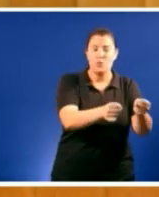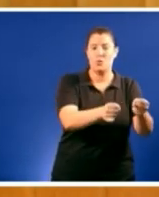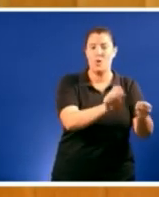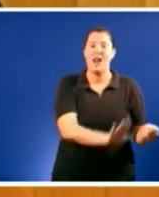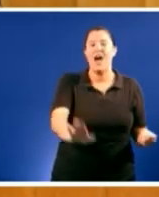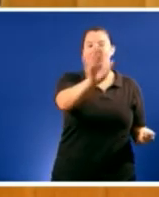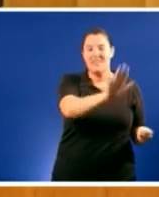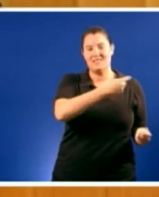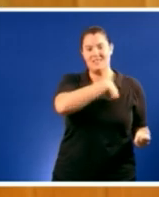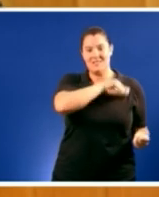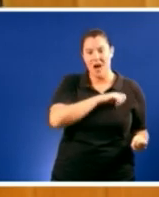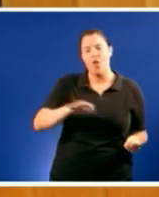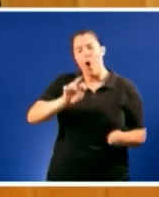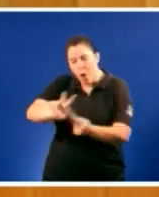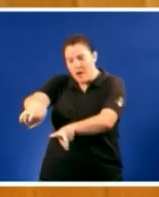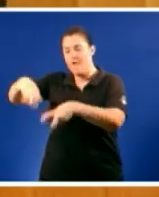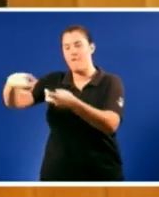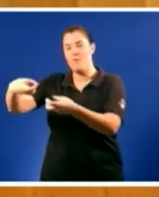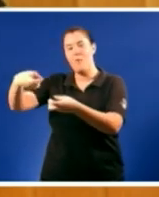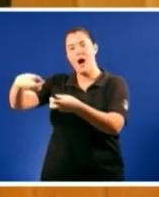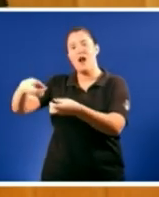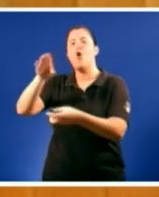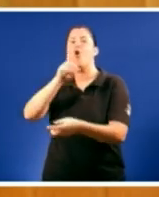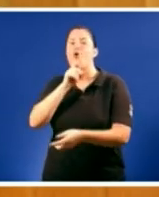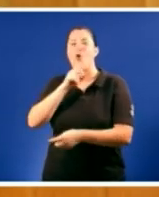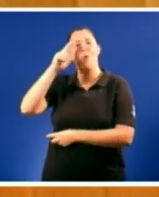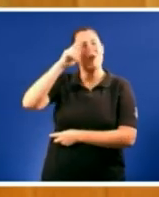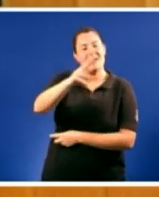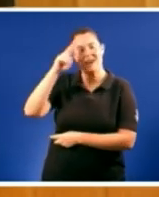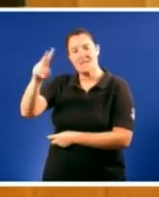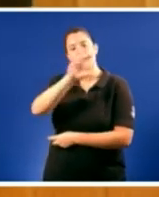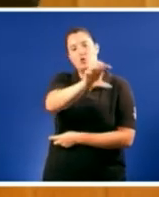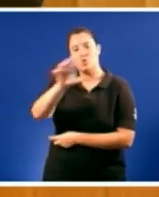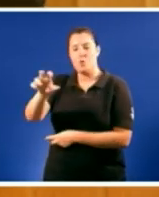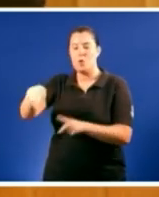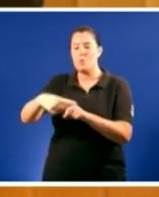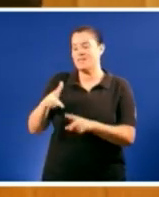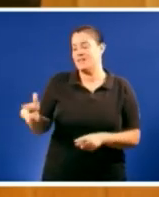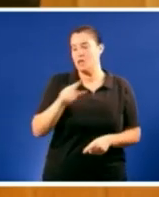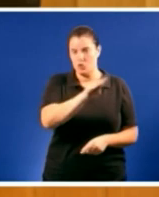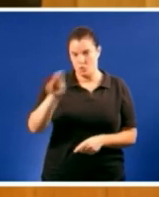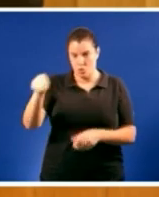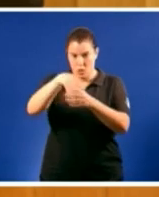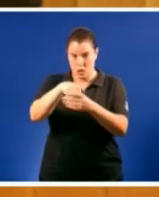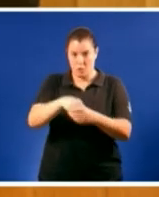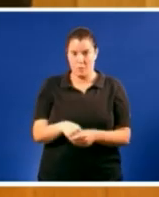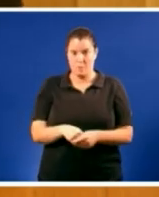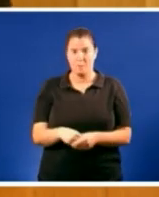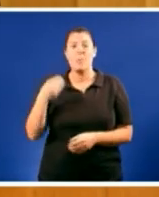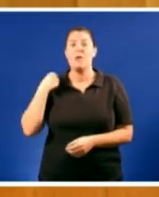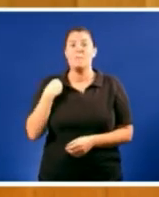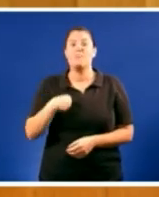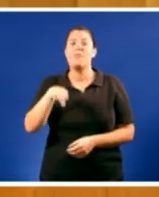a súa reformulación dende o pleno respeto os dereitos dos povos que o conforman En ese escenario señor Fijo